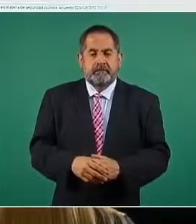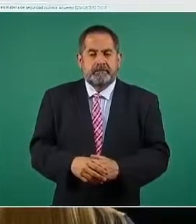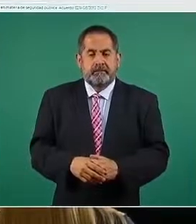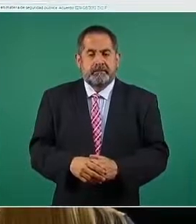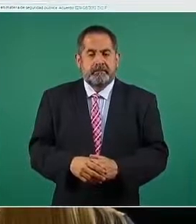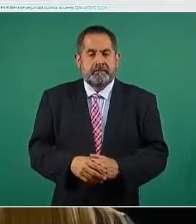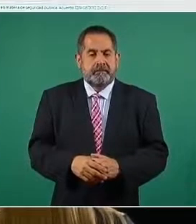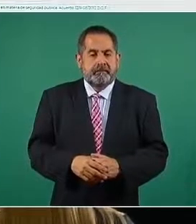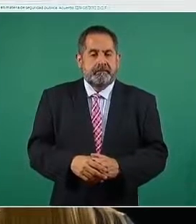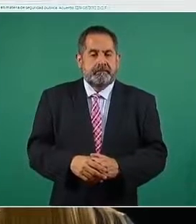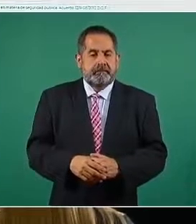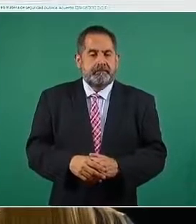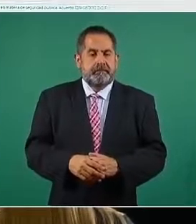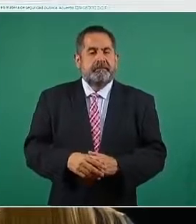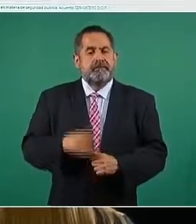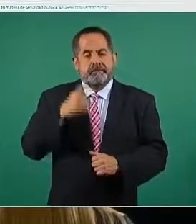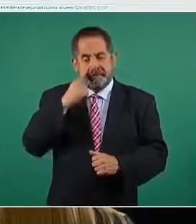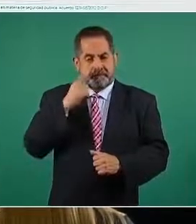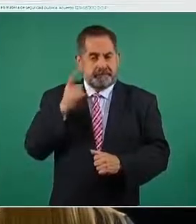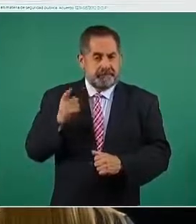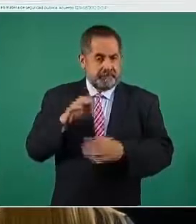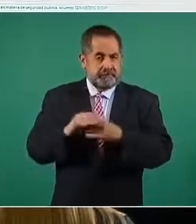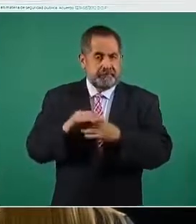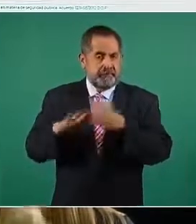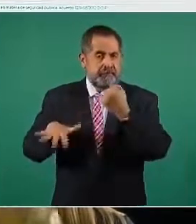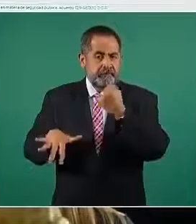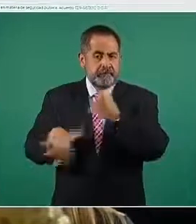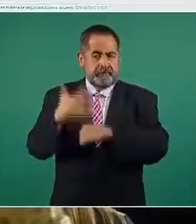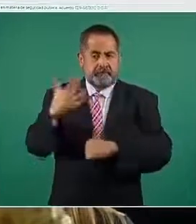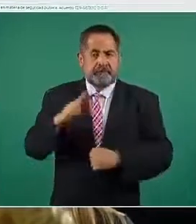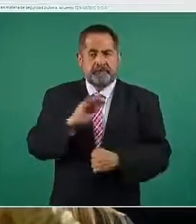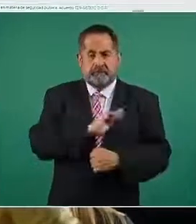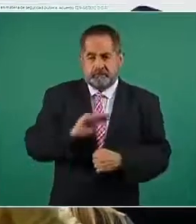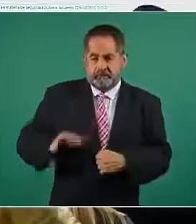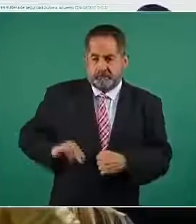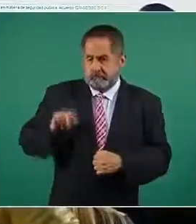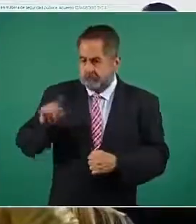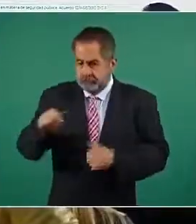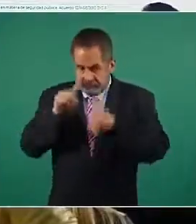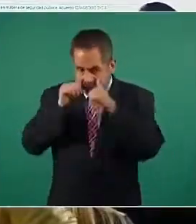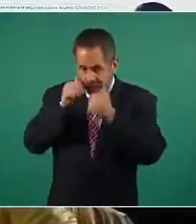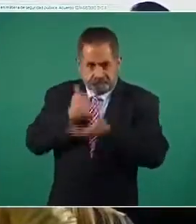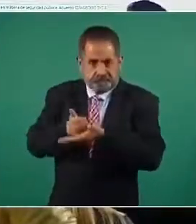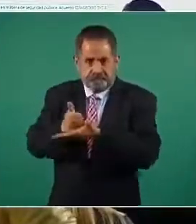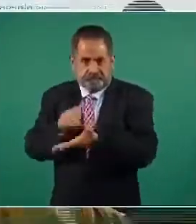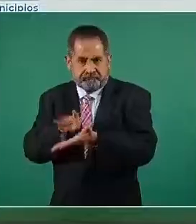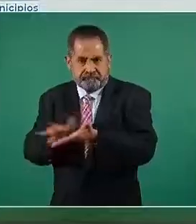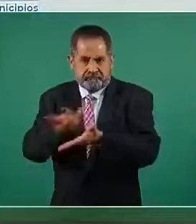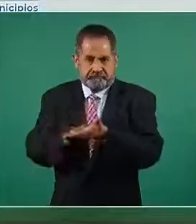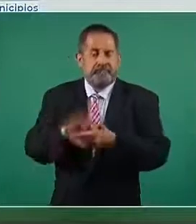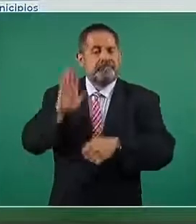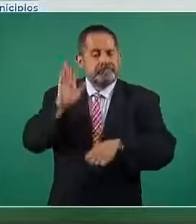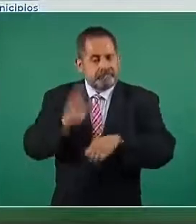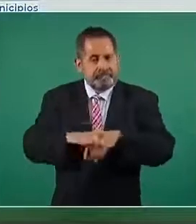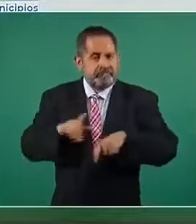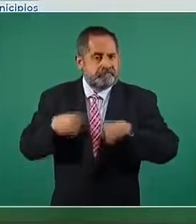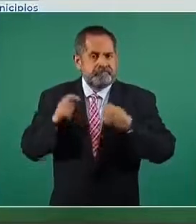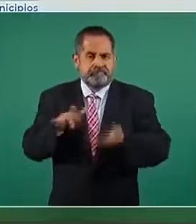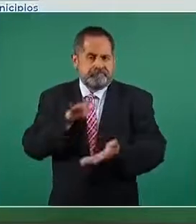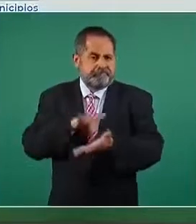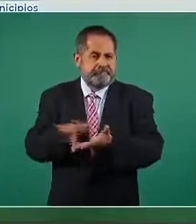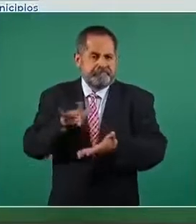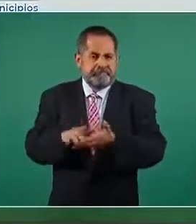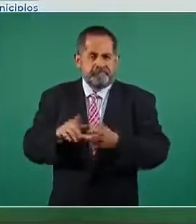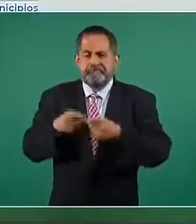Dado los resultados en la atención de los 15 municipios, se está procediendo a ampliar la intervención